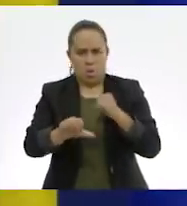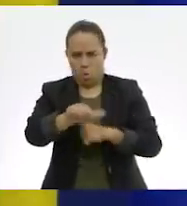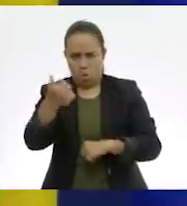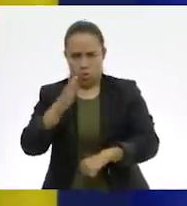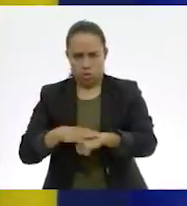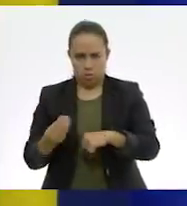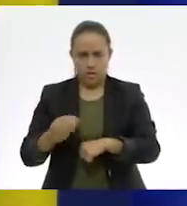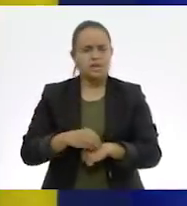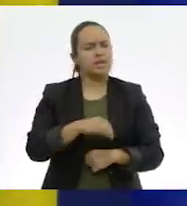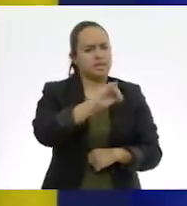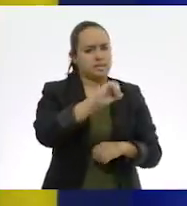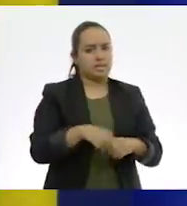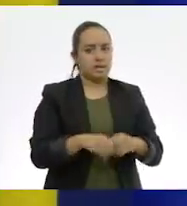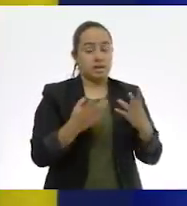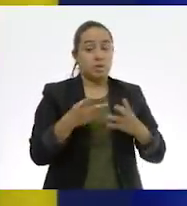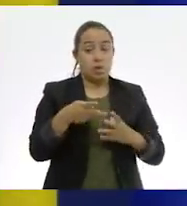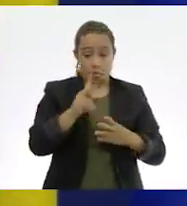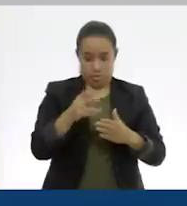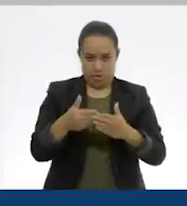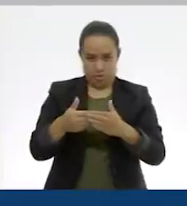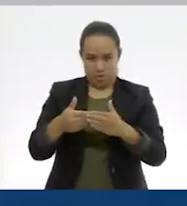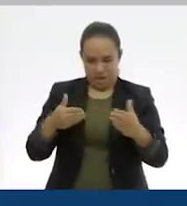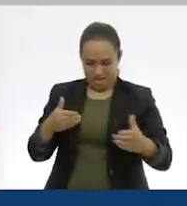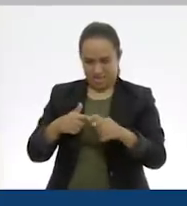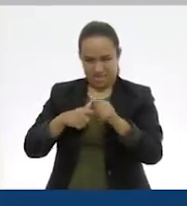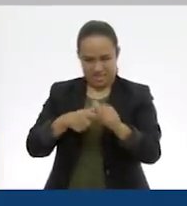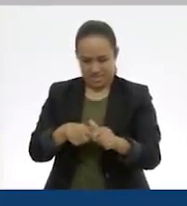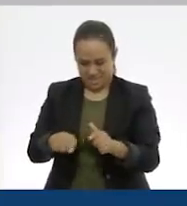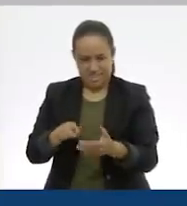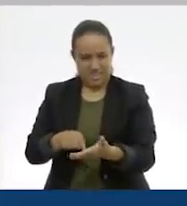Claro que sí. Antes de seguir con los de nuestro libro.